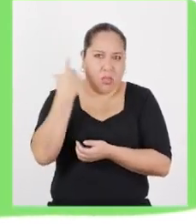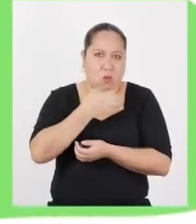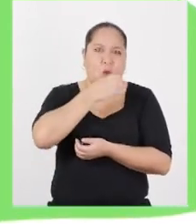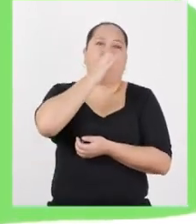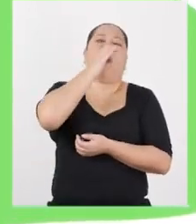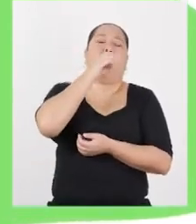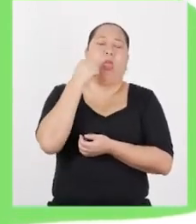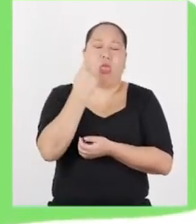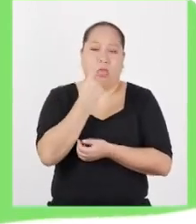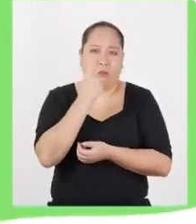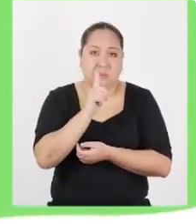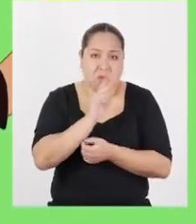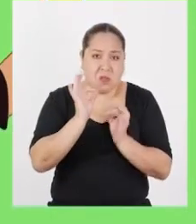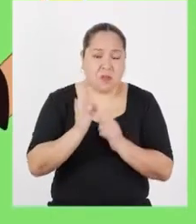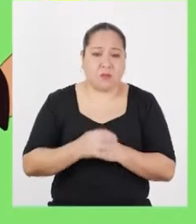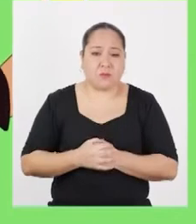alcohol.